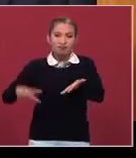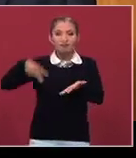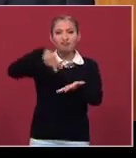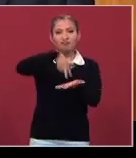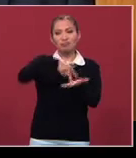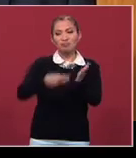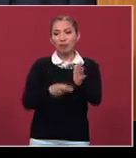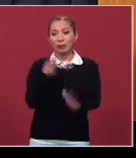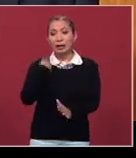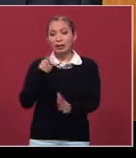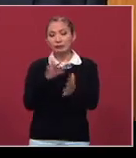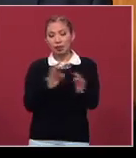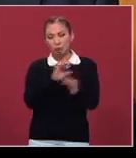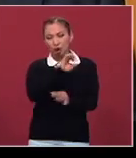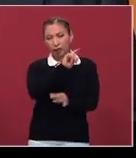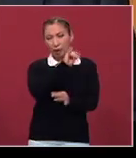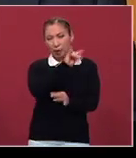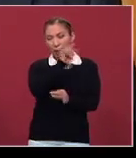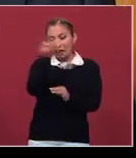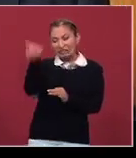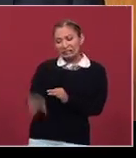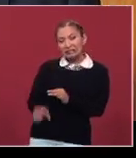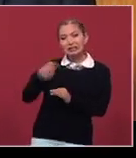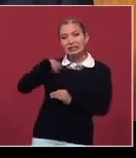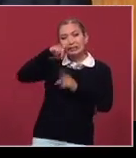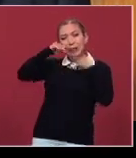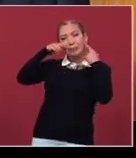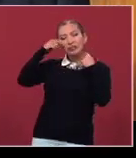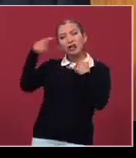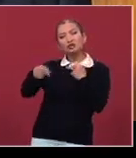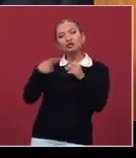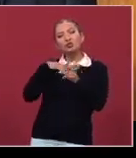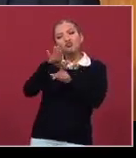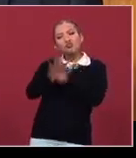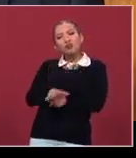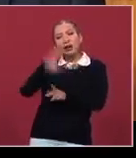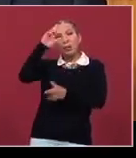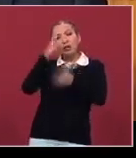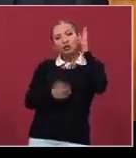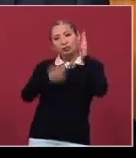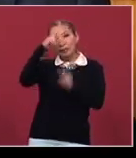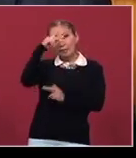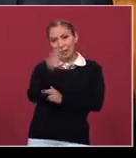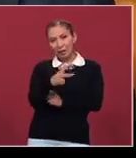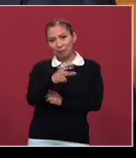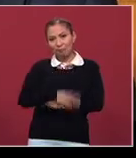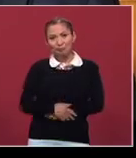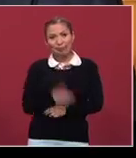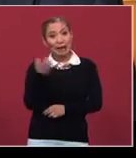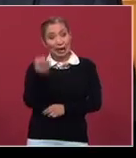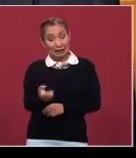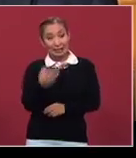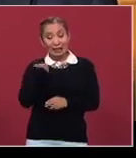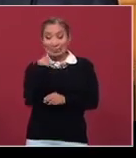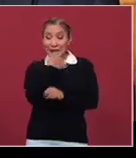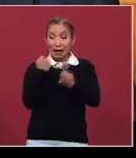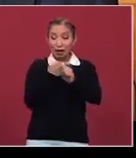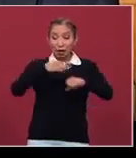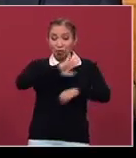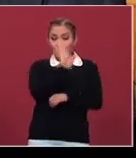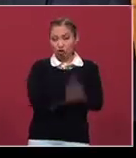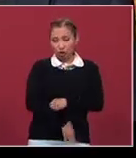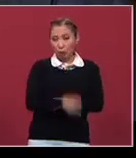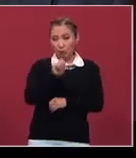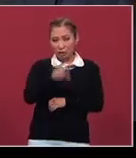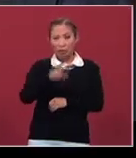Así describió Octavio Paz a Emiliano Zapata en su reflexión sobre la Revolución Mexicana. En el Centenario de Muerte del